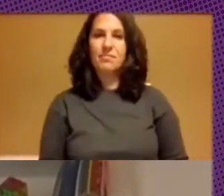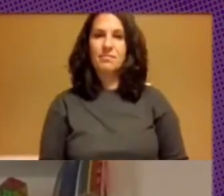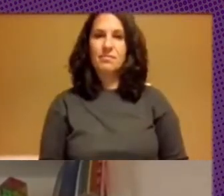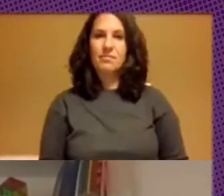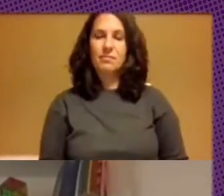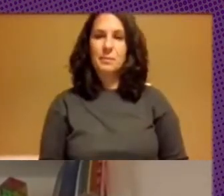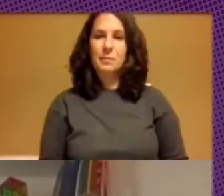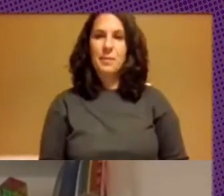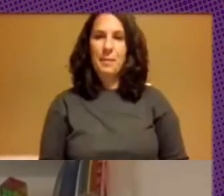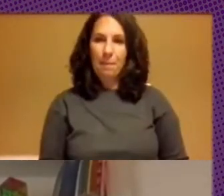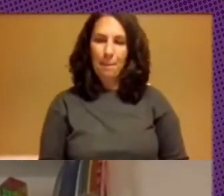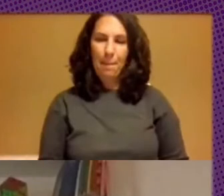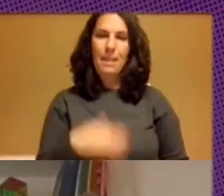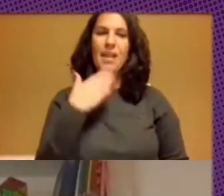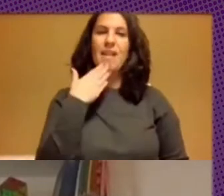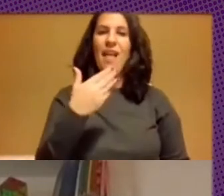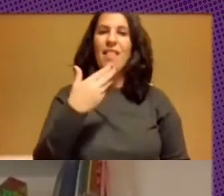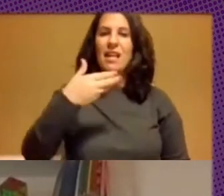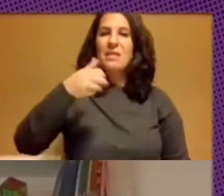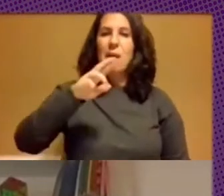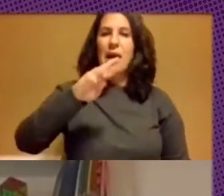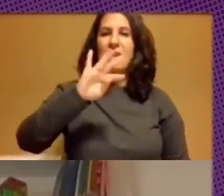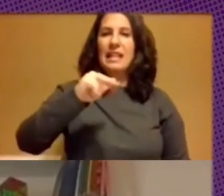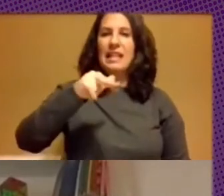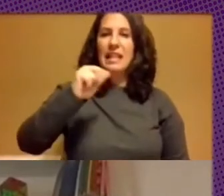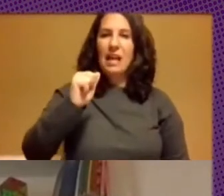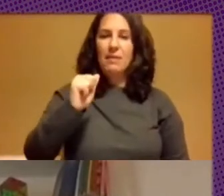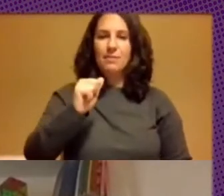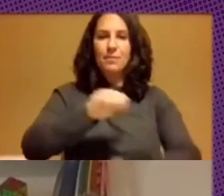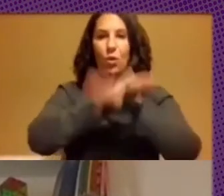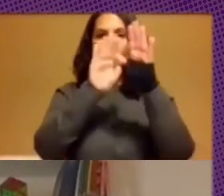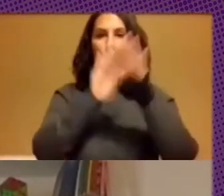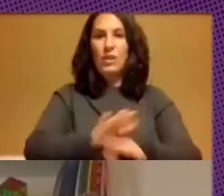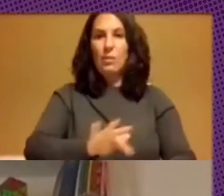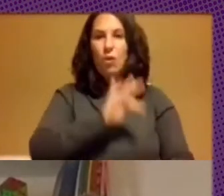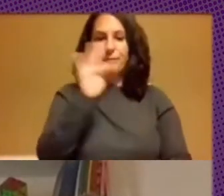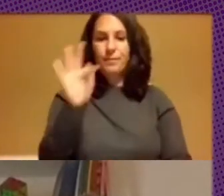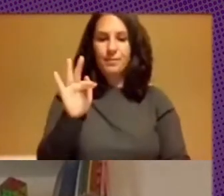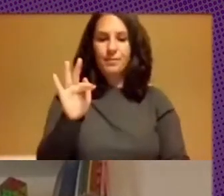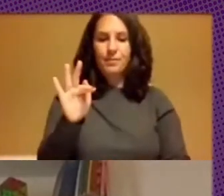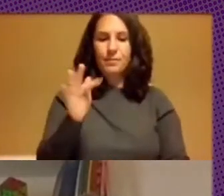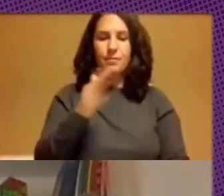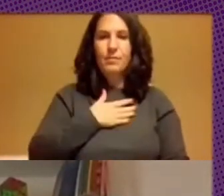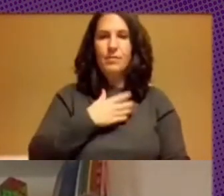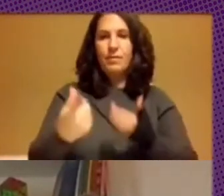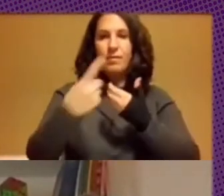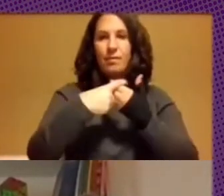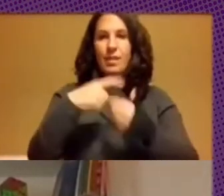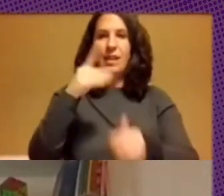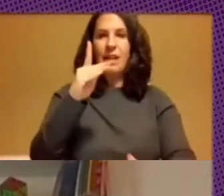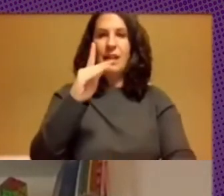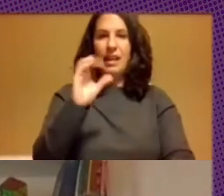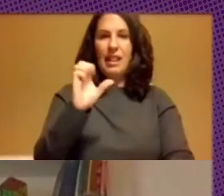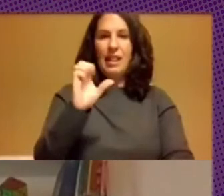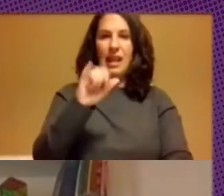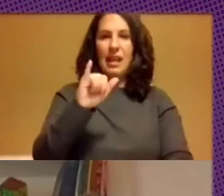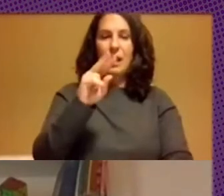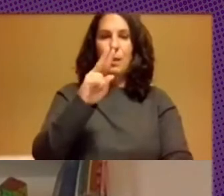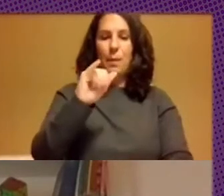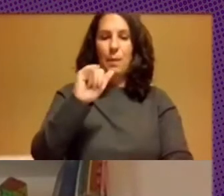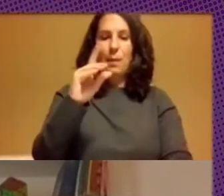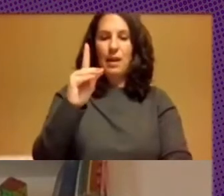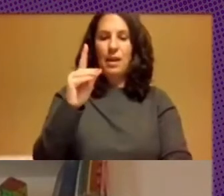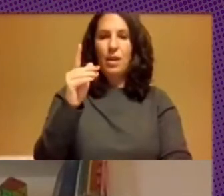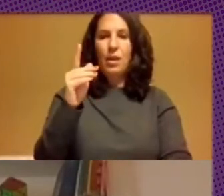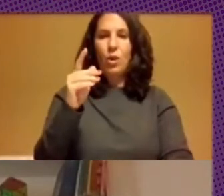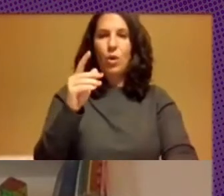muy bien bueno muchas gracias Martina y por último contamos con la intervención con la participación de David Kuhn David